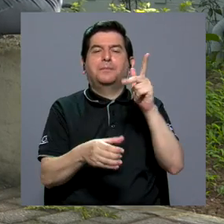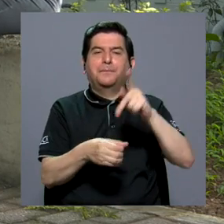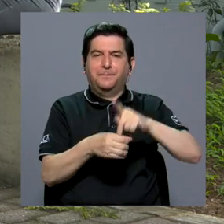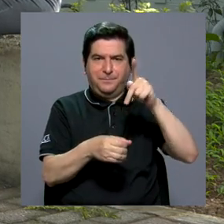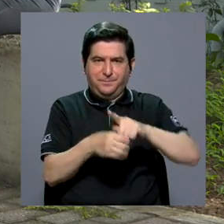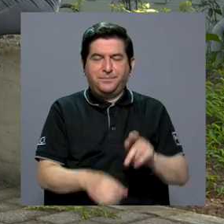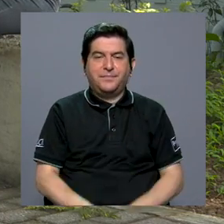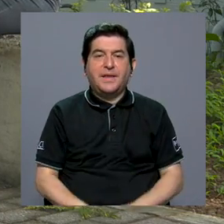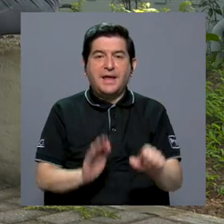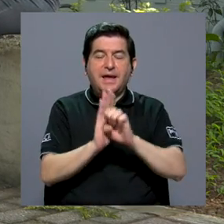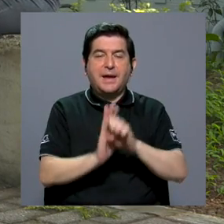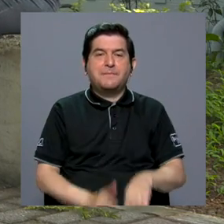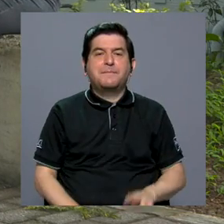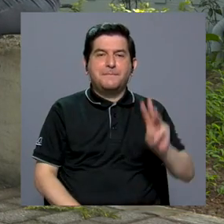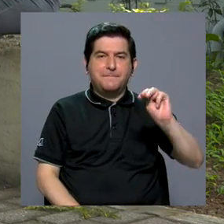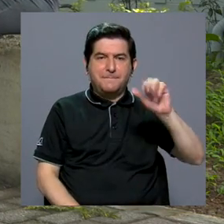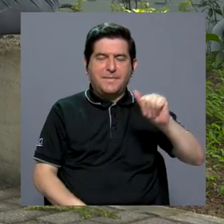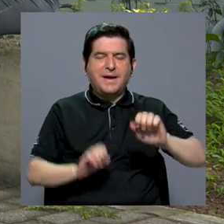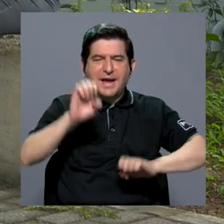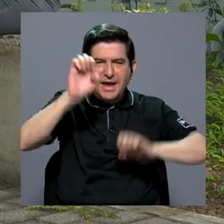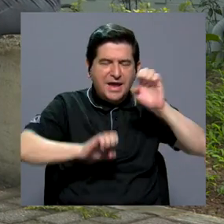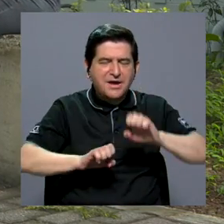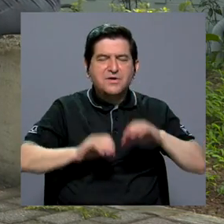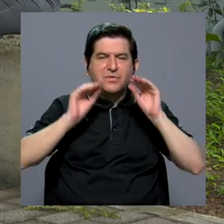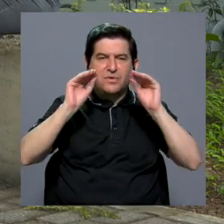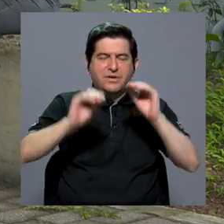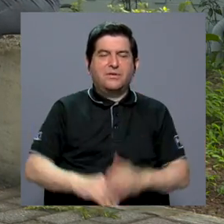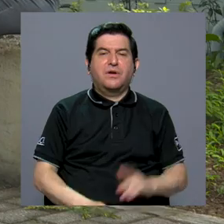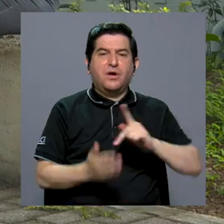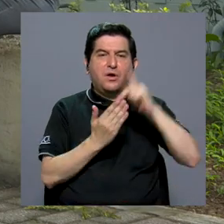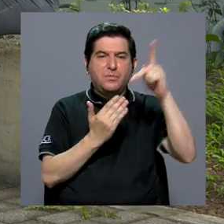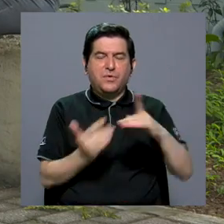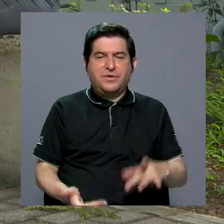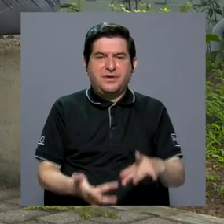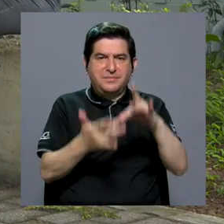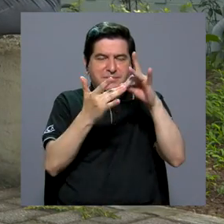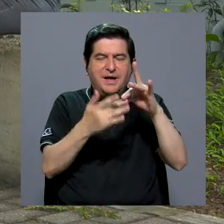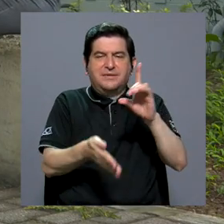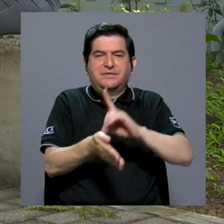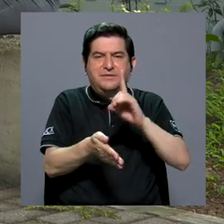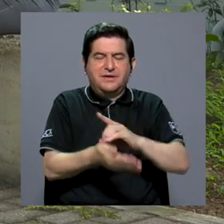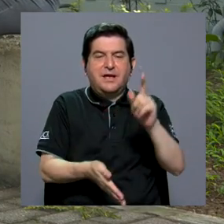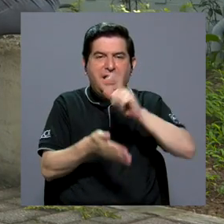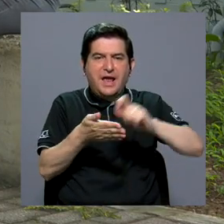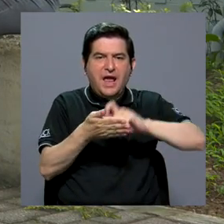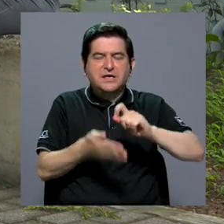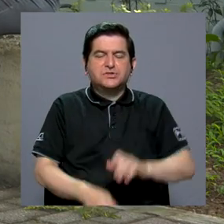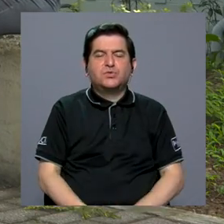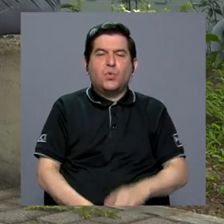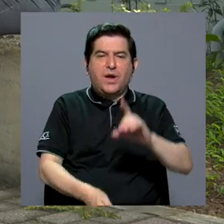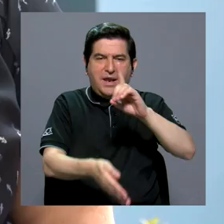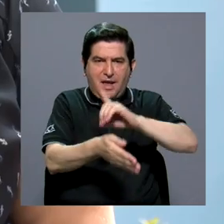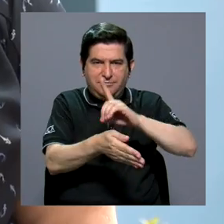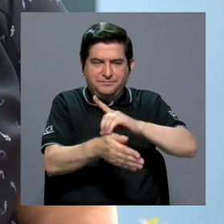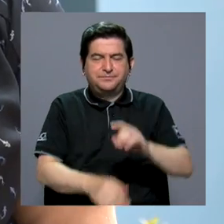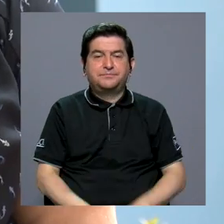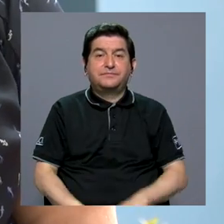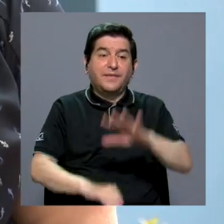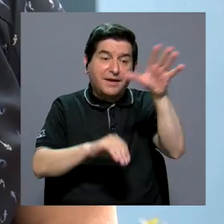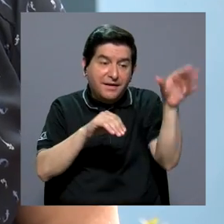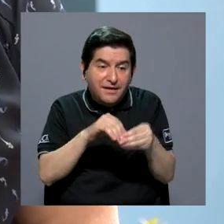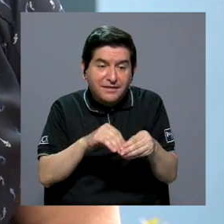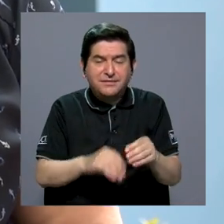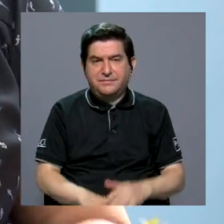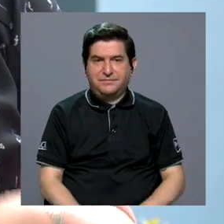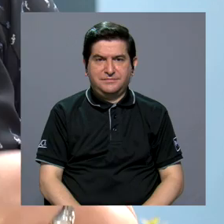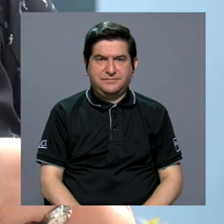por ejemplo, la maestría en evaluación educativa, el programa de especialidades médicas, la escuela de medicina y además